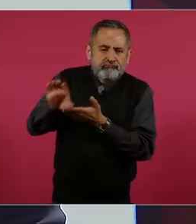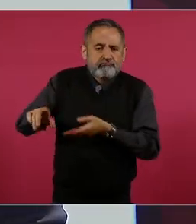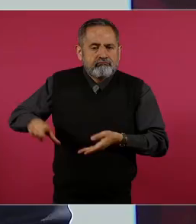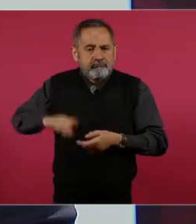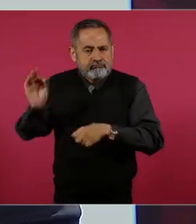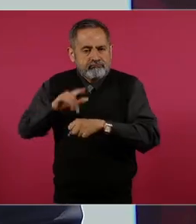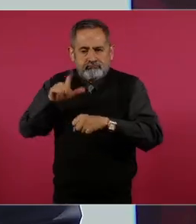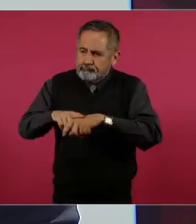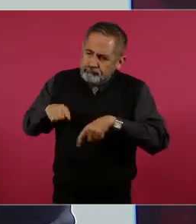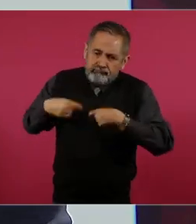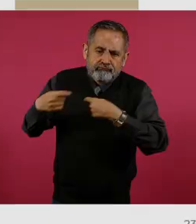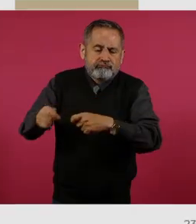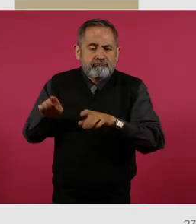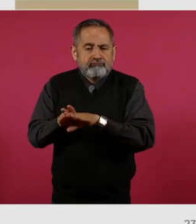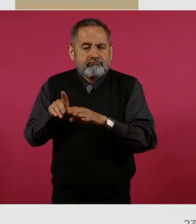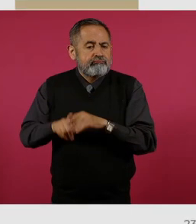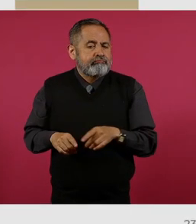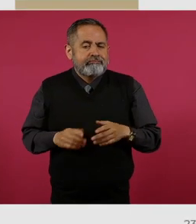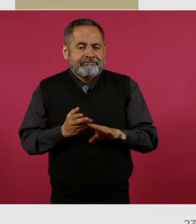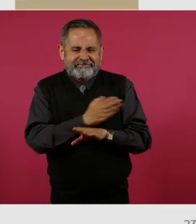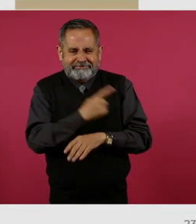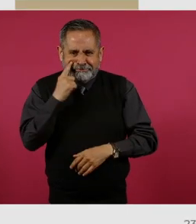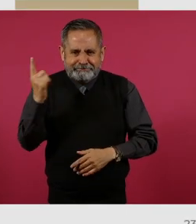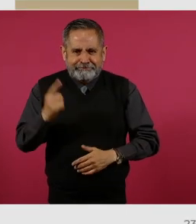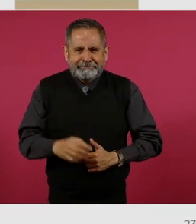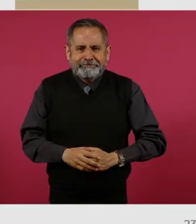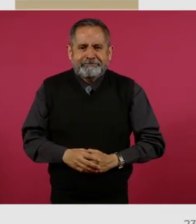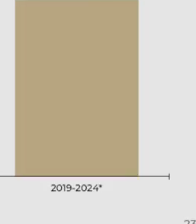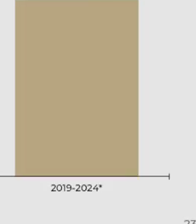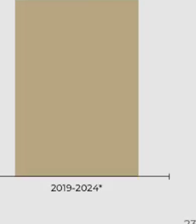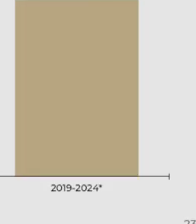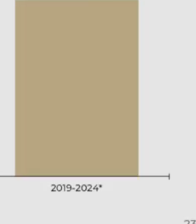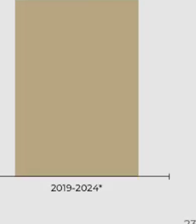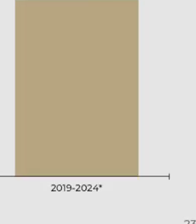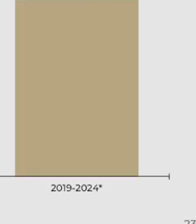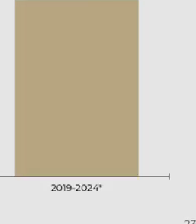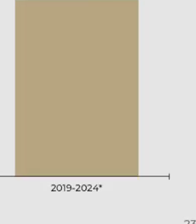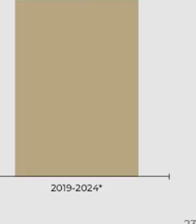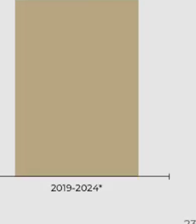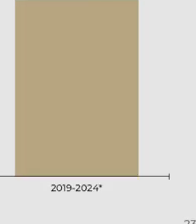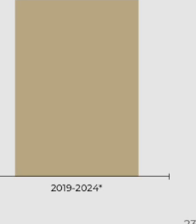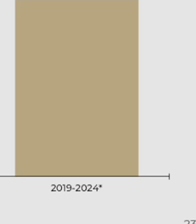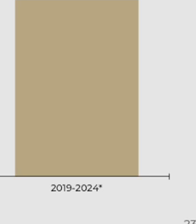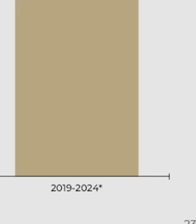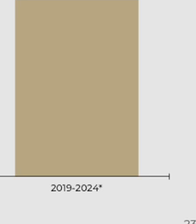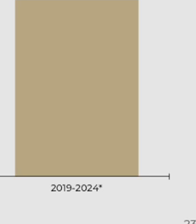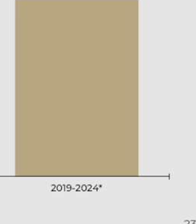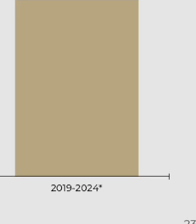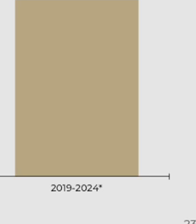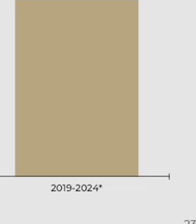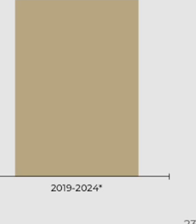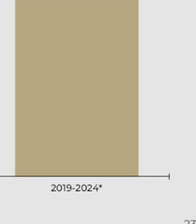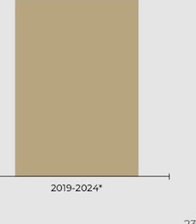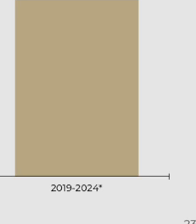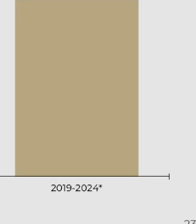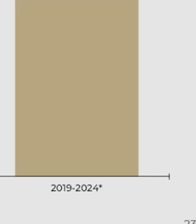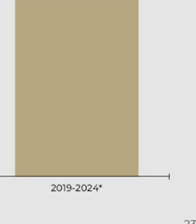federal, muy por encima del 0.1 por ciento de la administración anterior. Y eso sería cuánto, presidente, secretario.